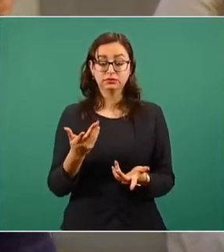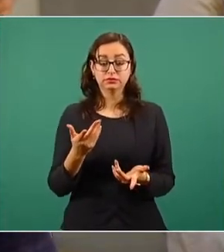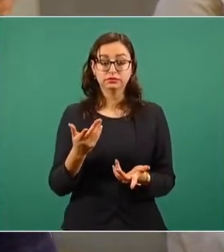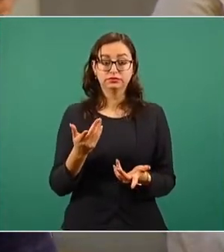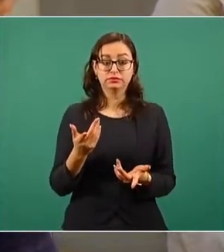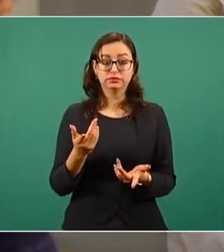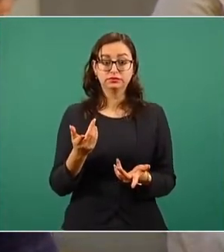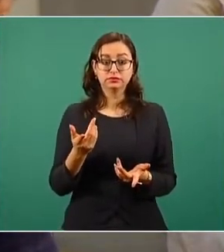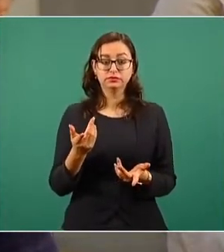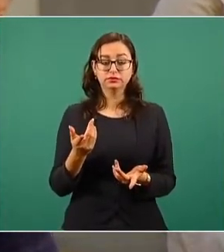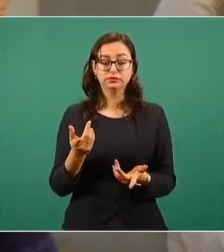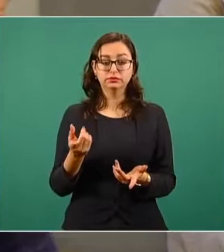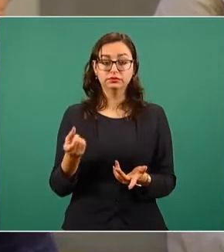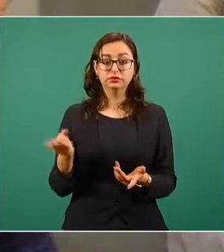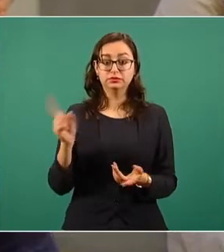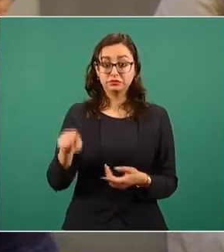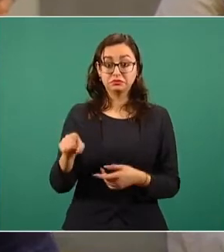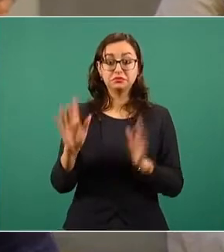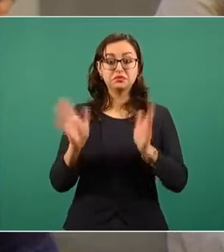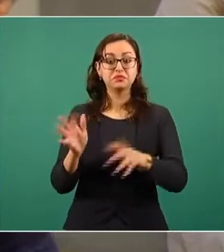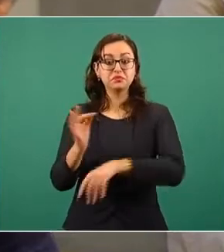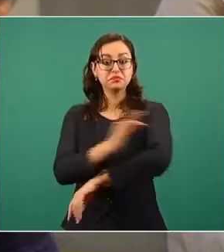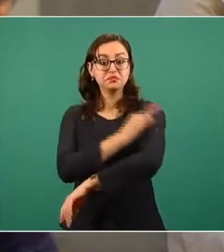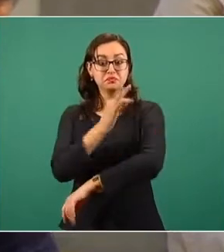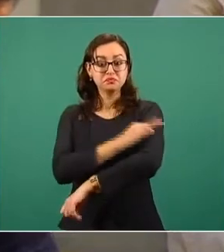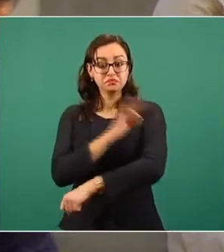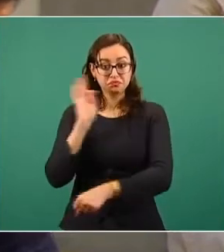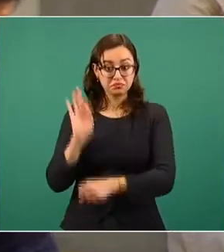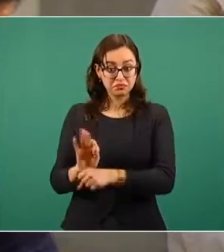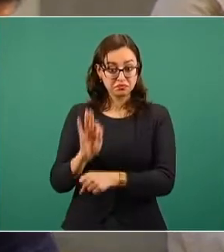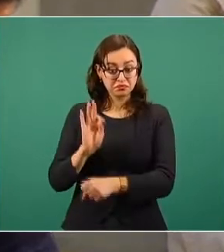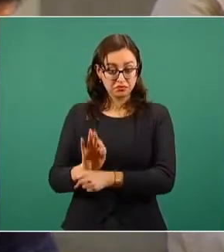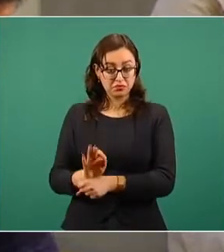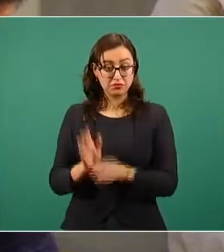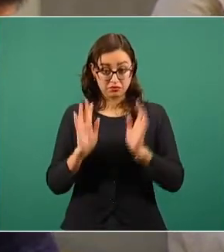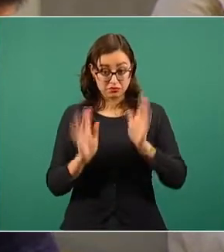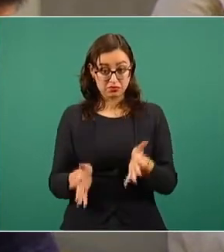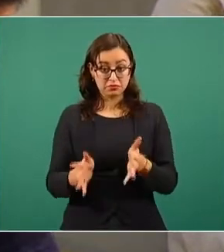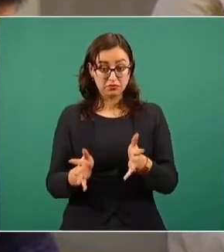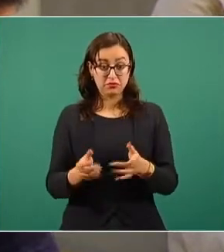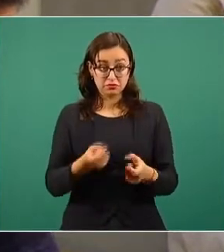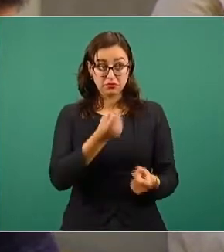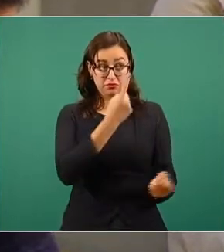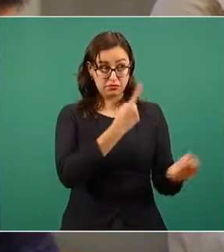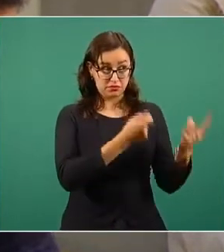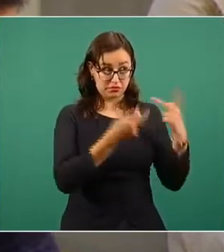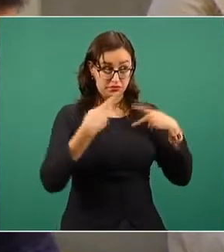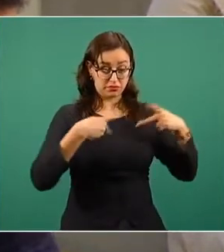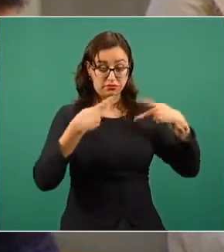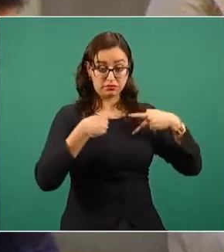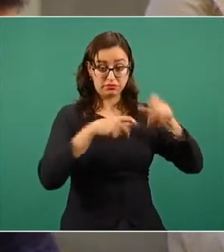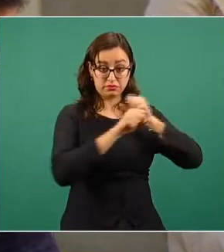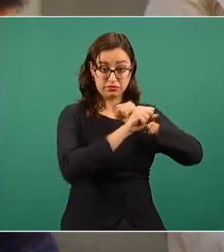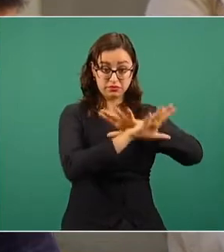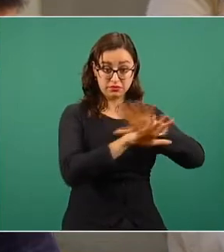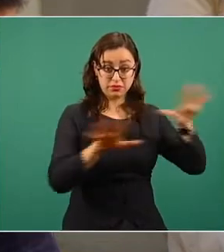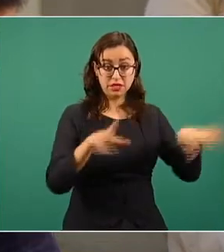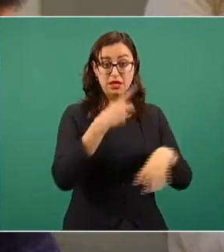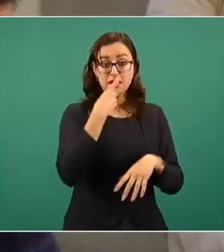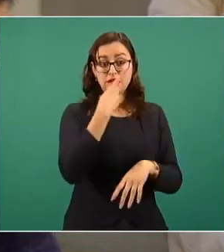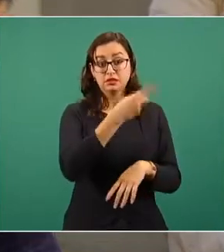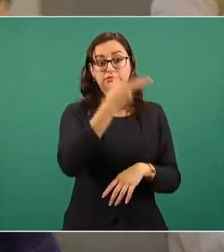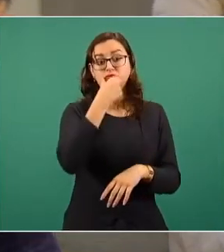presidente ya obtuvo la vacuna del COVID-19. Esto, pues, también lo comentó el columnista